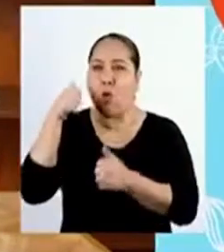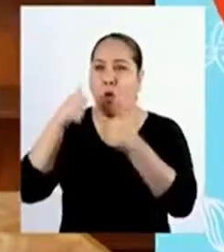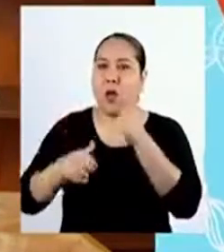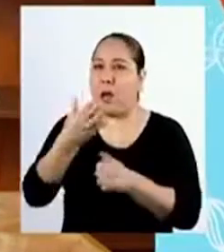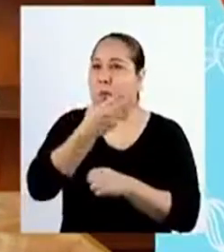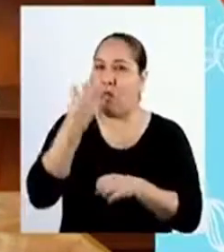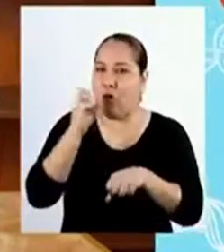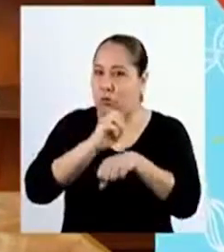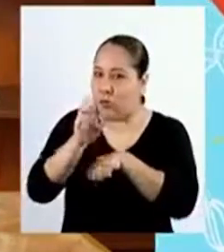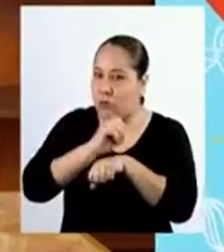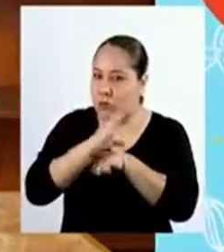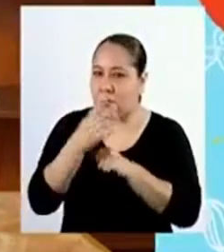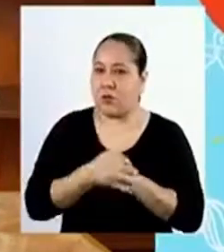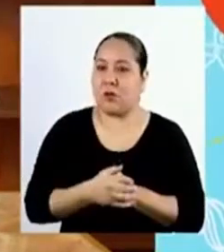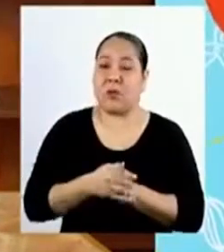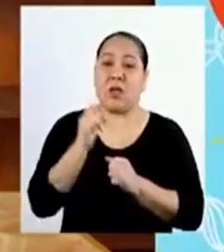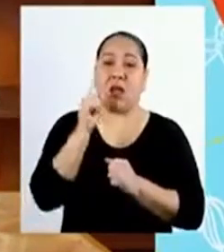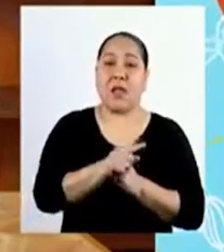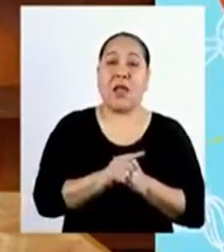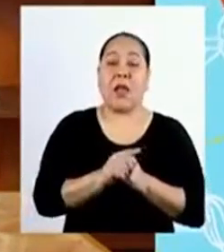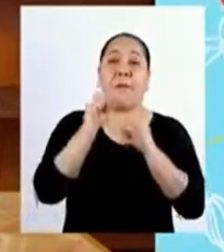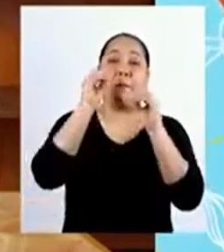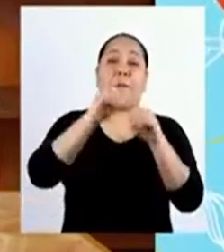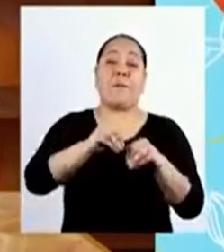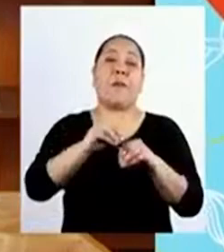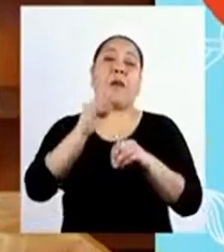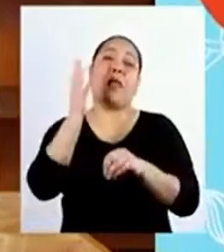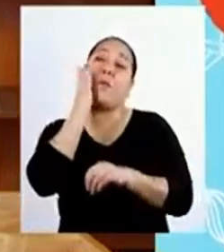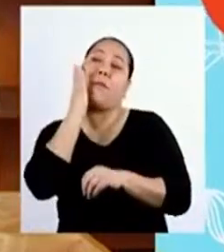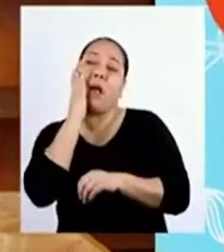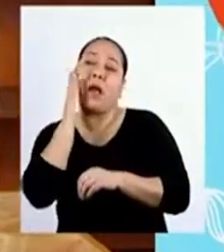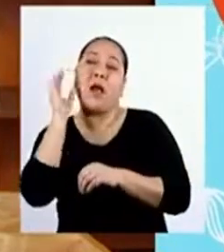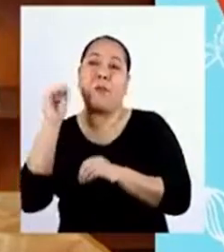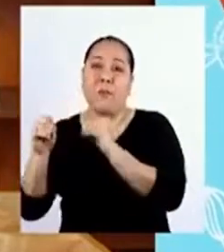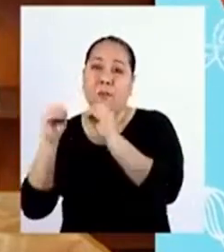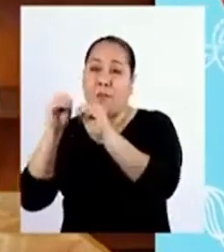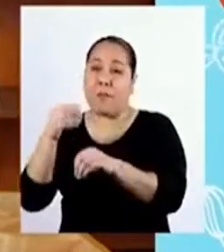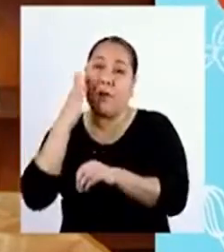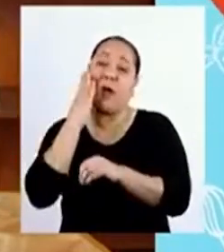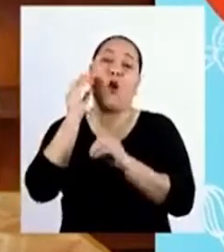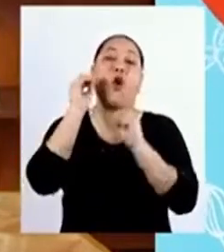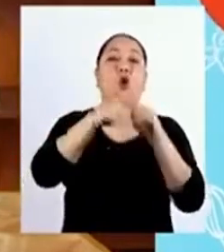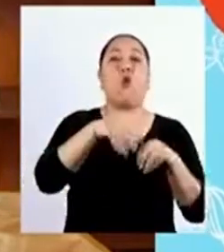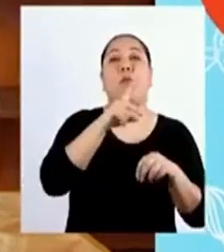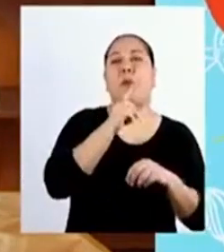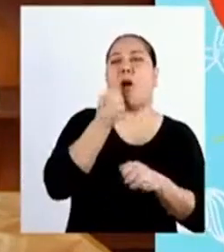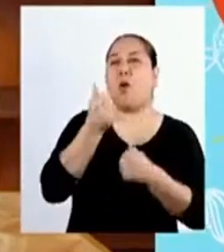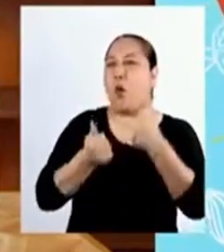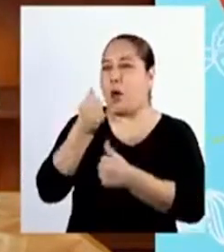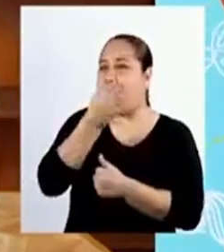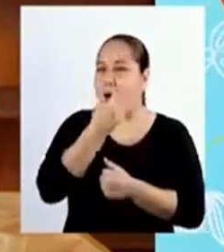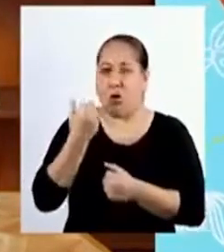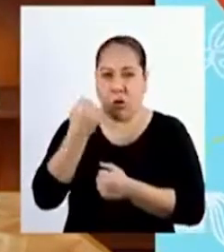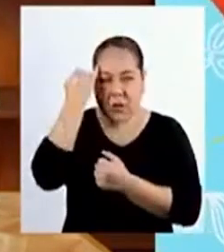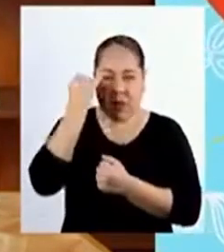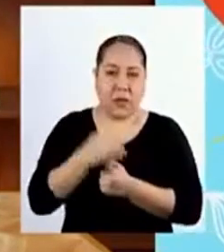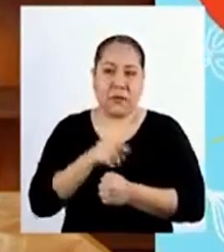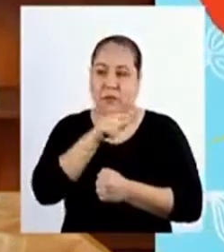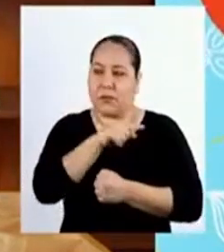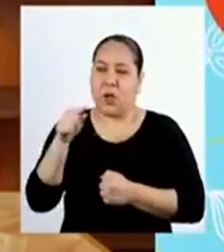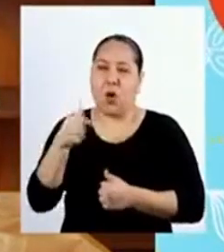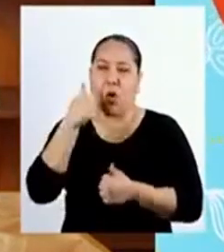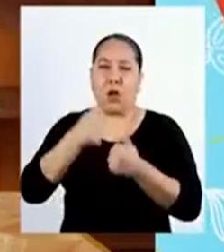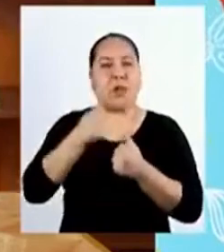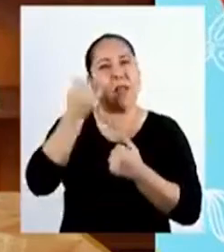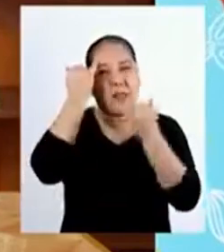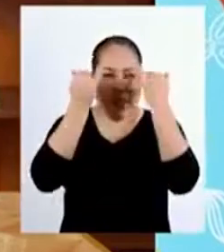sería más recomendable La opción planteada por la madre O por el padre de Rocío Para optar por la opción más